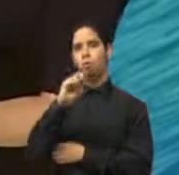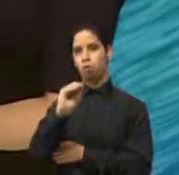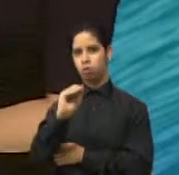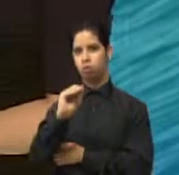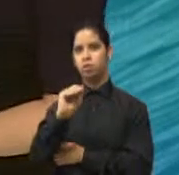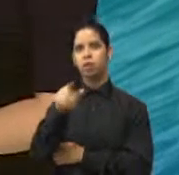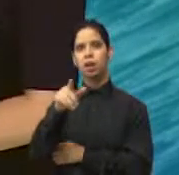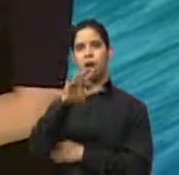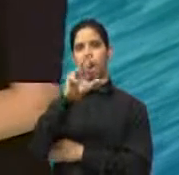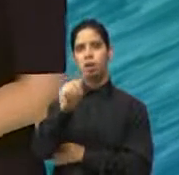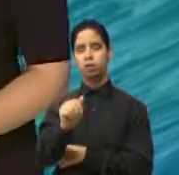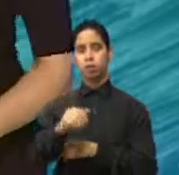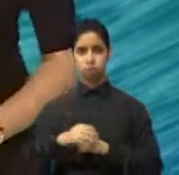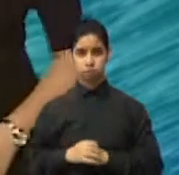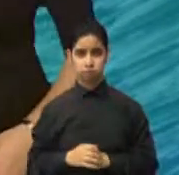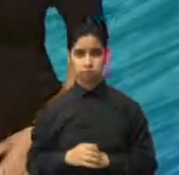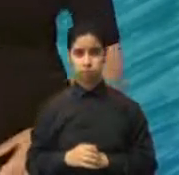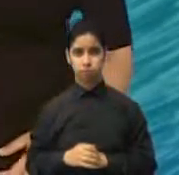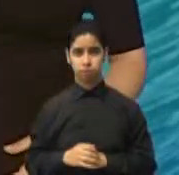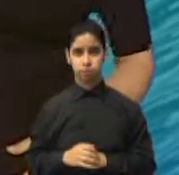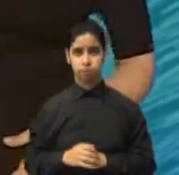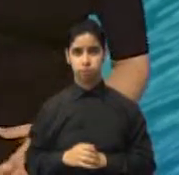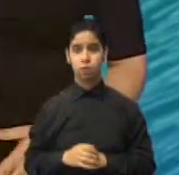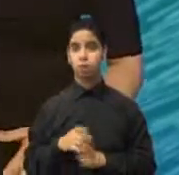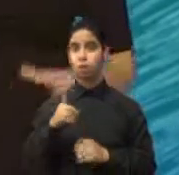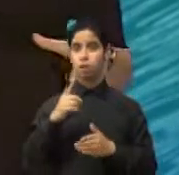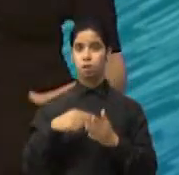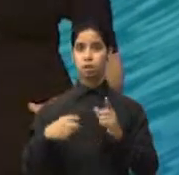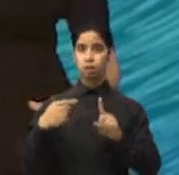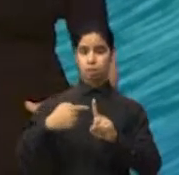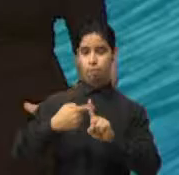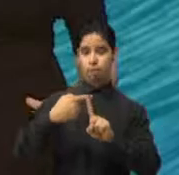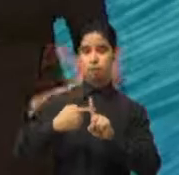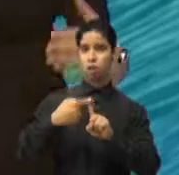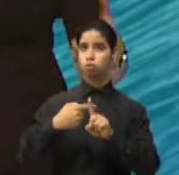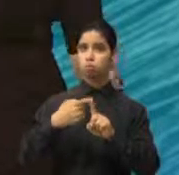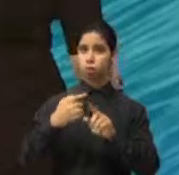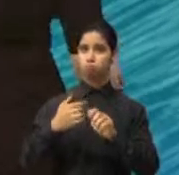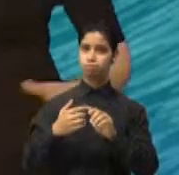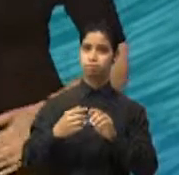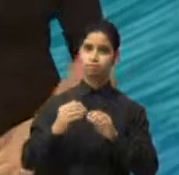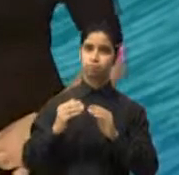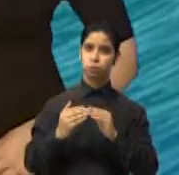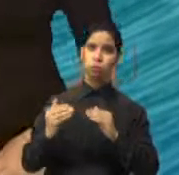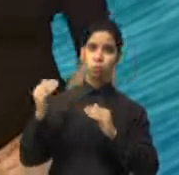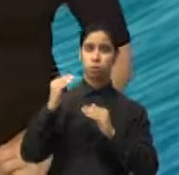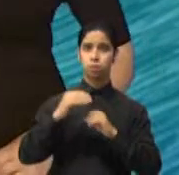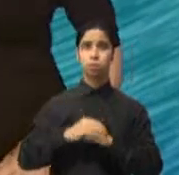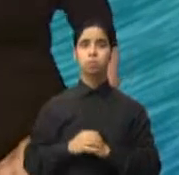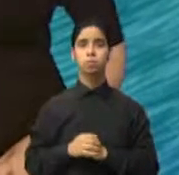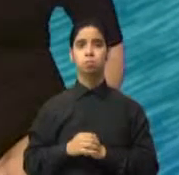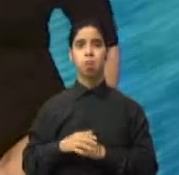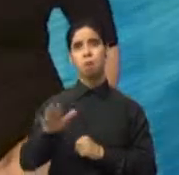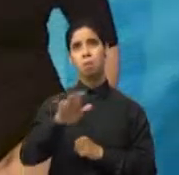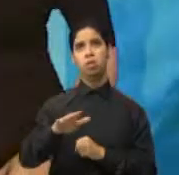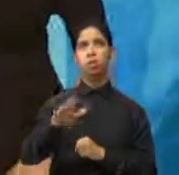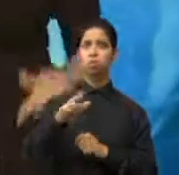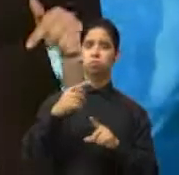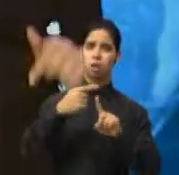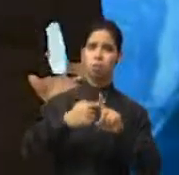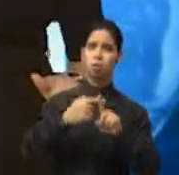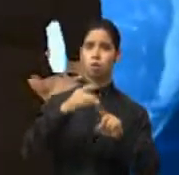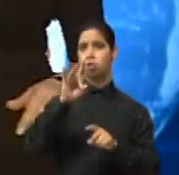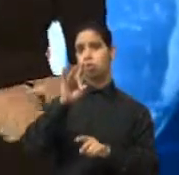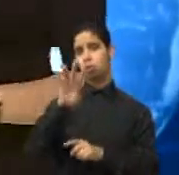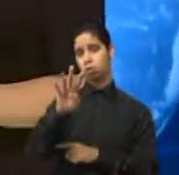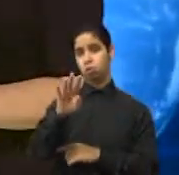sigue soplando del sureste y por lo tanto promoviendo altas temperaturas. Normalmente en diciembre nosotros registramos temperaturas en los 84 grados y